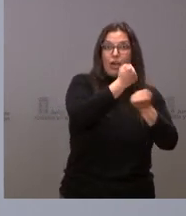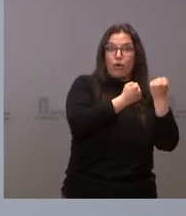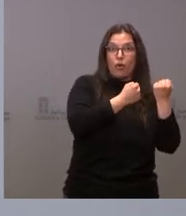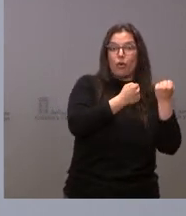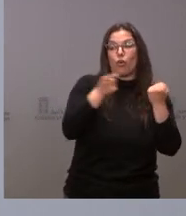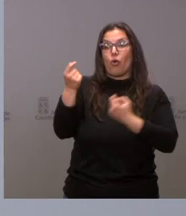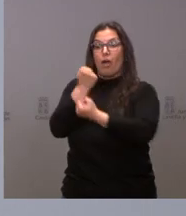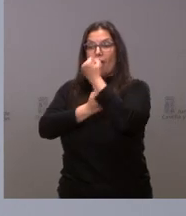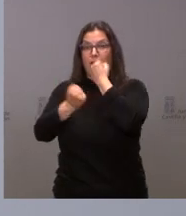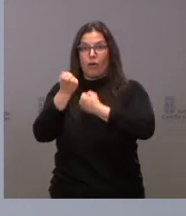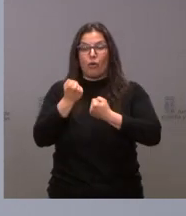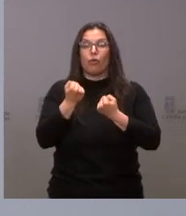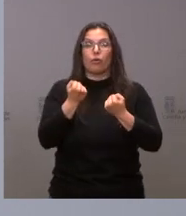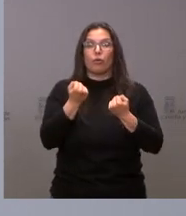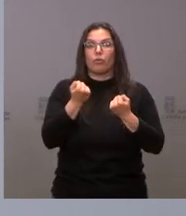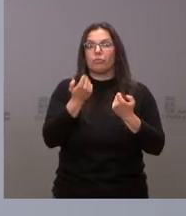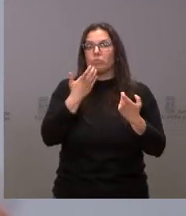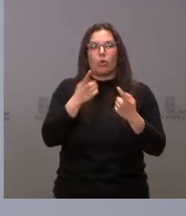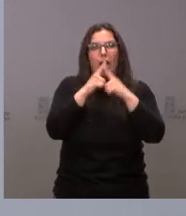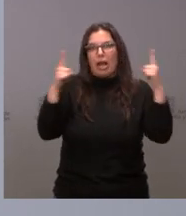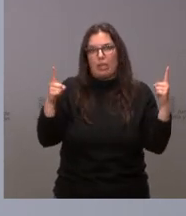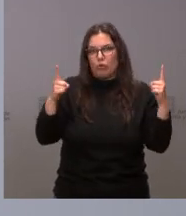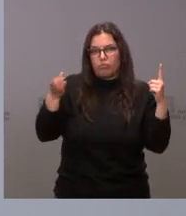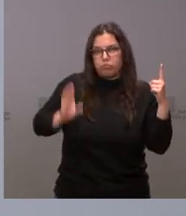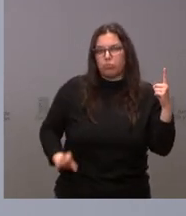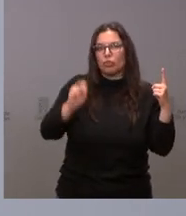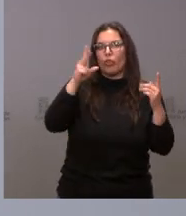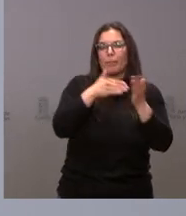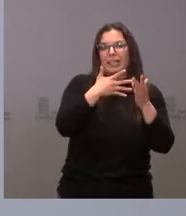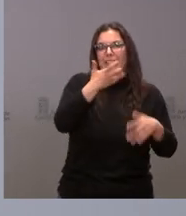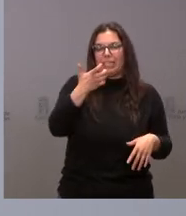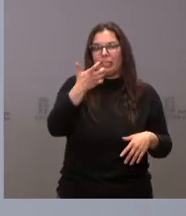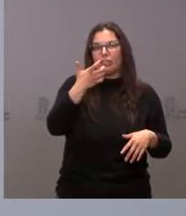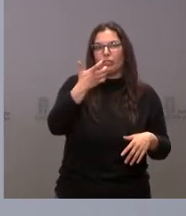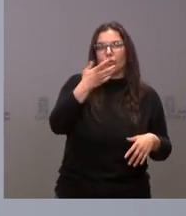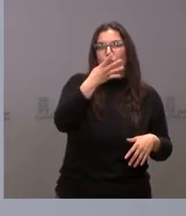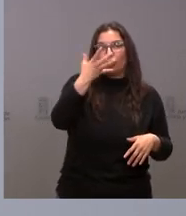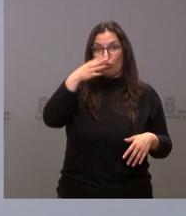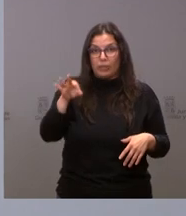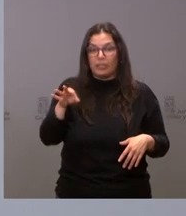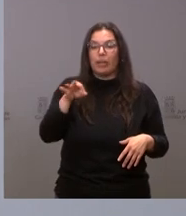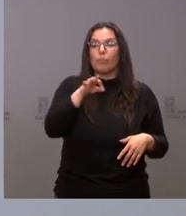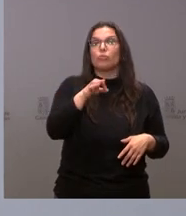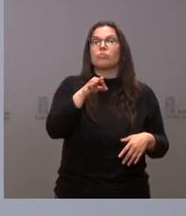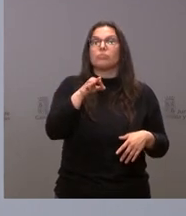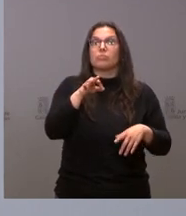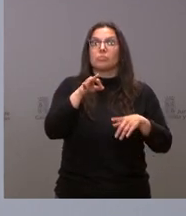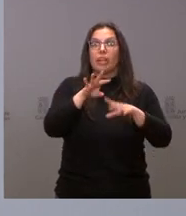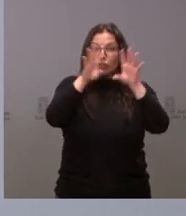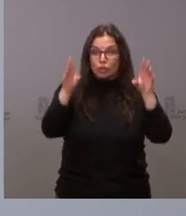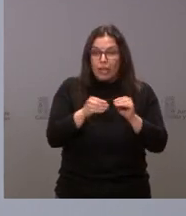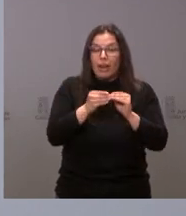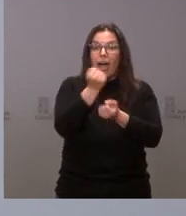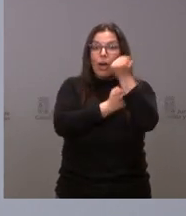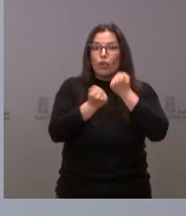euros de cuota líquida en términos anuales de ingresos pues la cifra que correspondería de ahorro serían 70